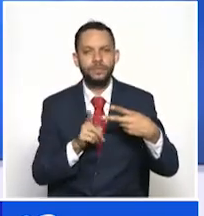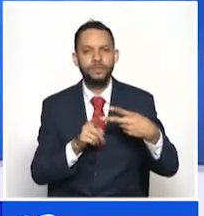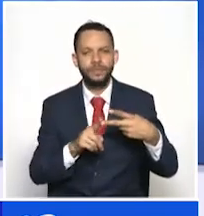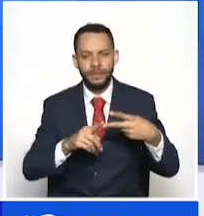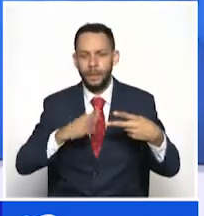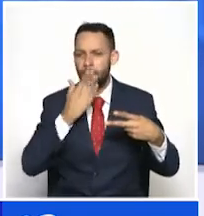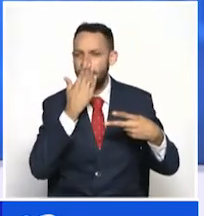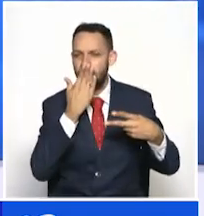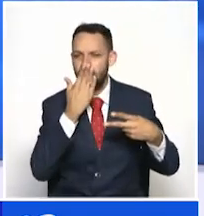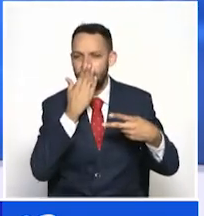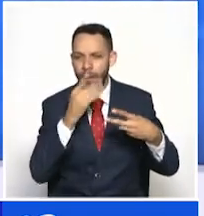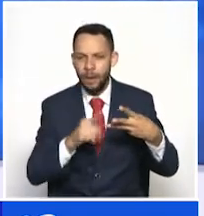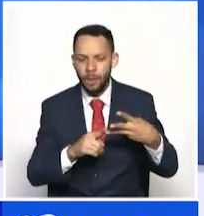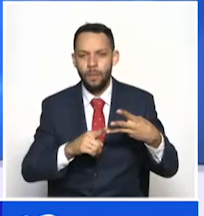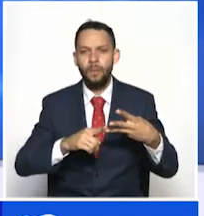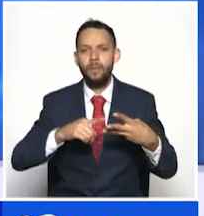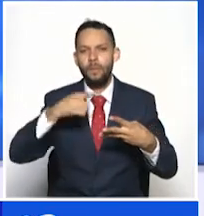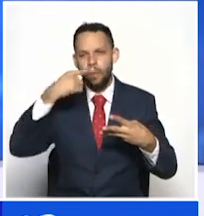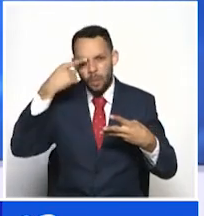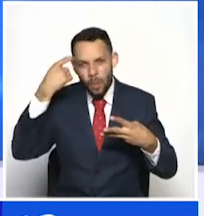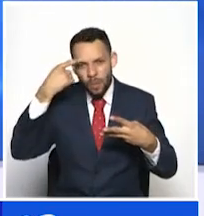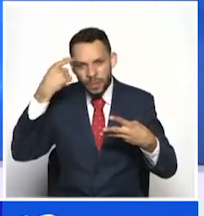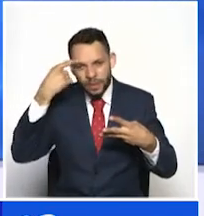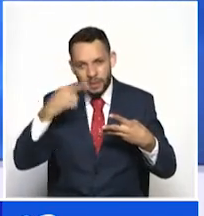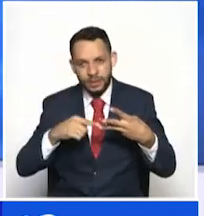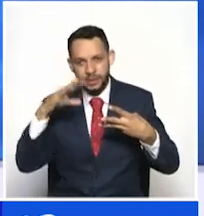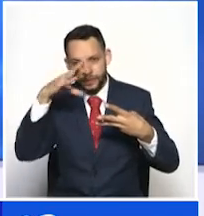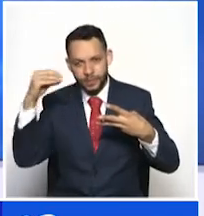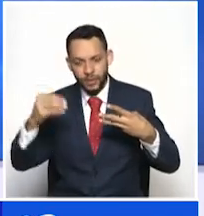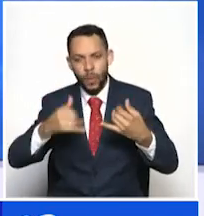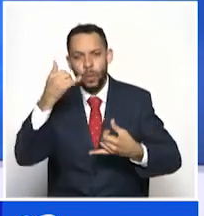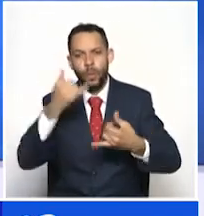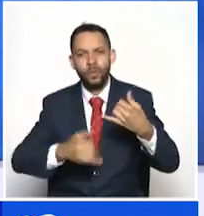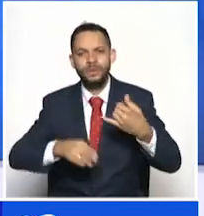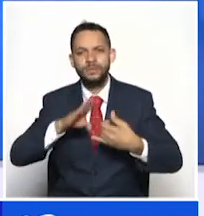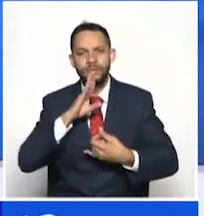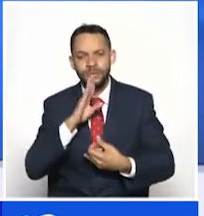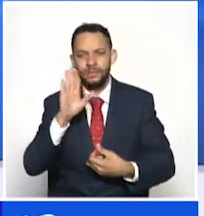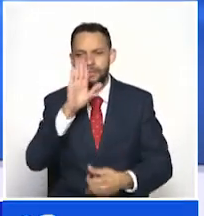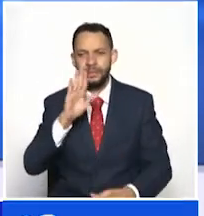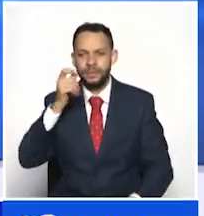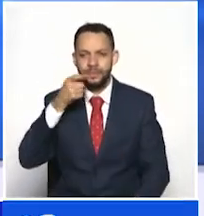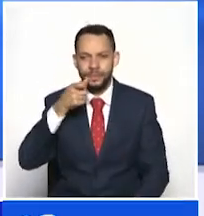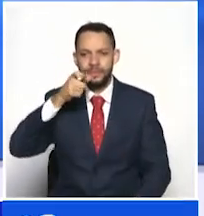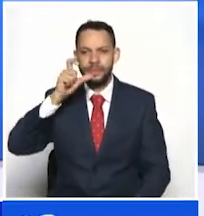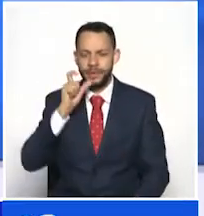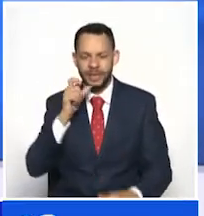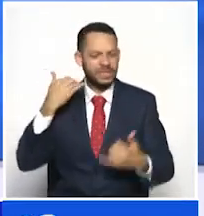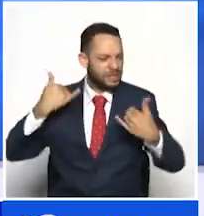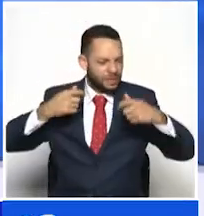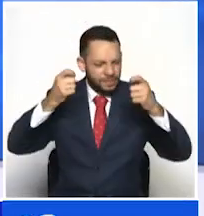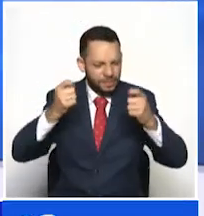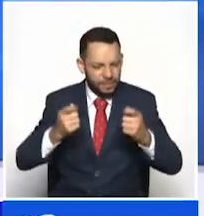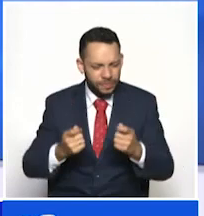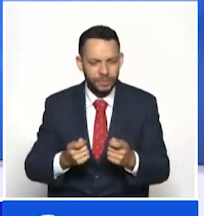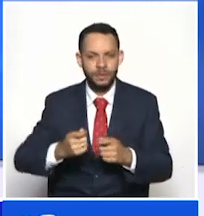Montenegro-Quindío. Y en tercer lugar y por último estamos con Caldas. En Caldas han sido aplicadas